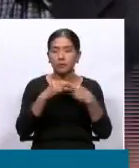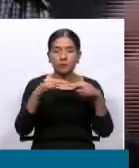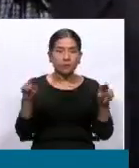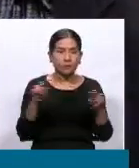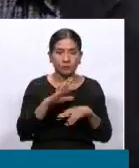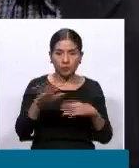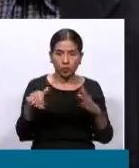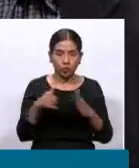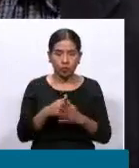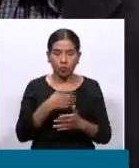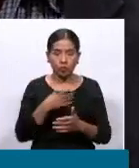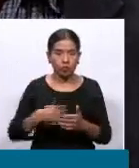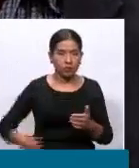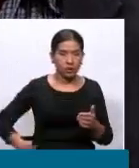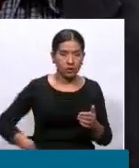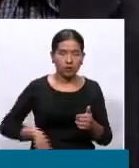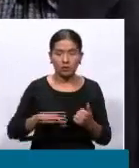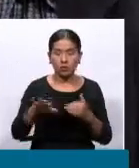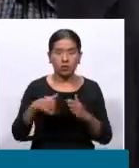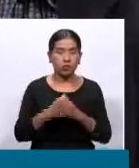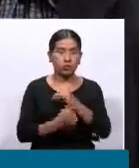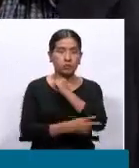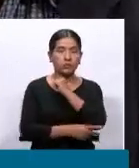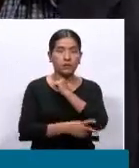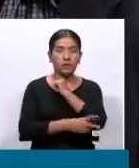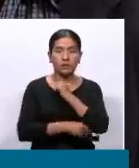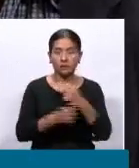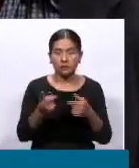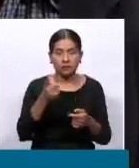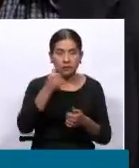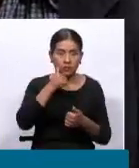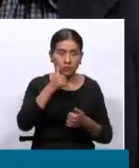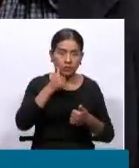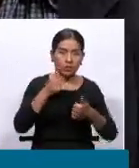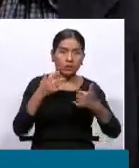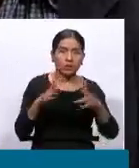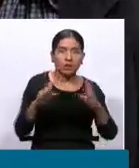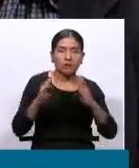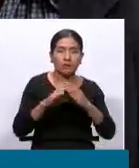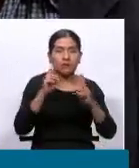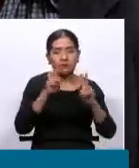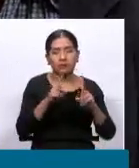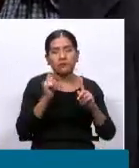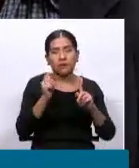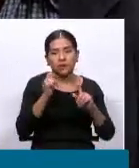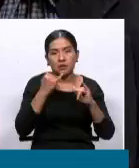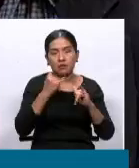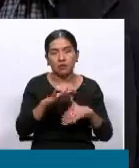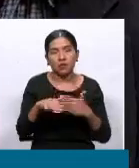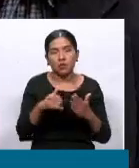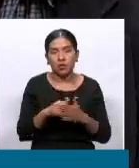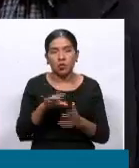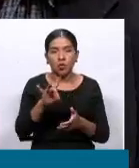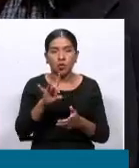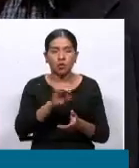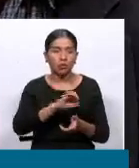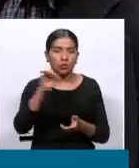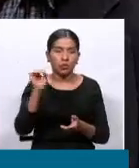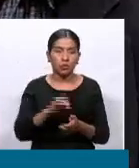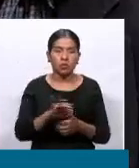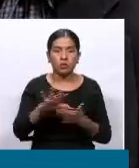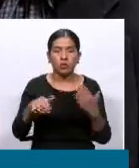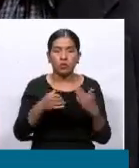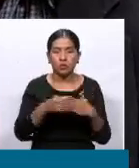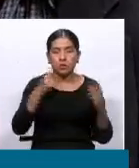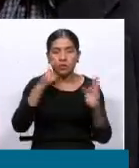todas las gobernaciones del país, los recursos de coparticipación tributaria se presentan tan solo el 8%